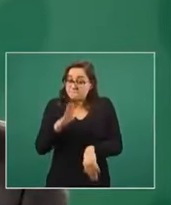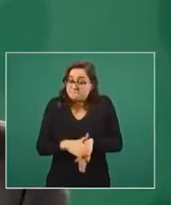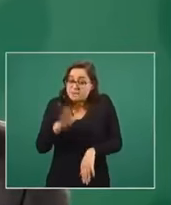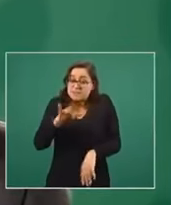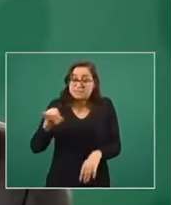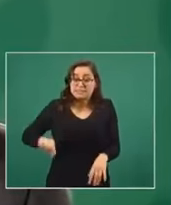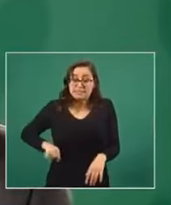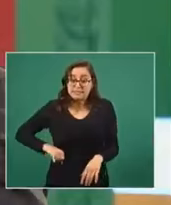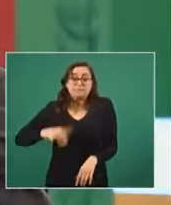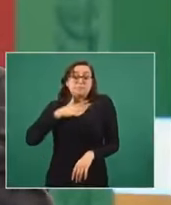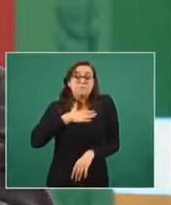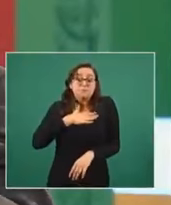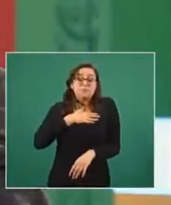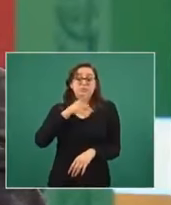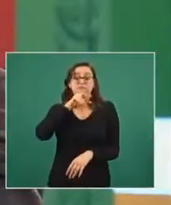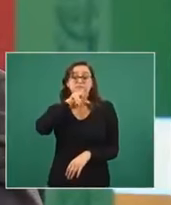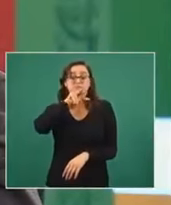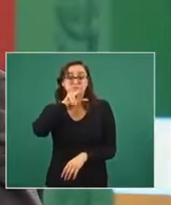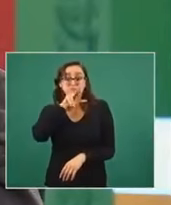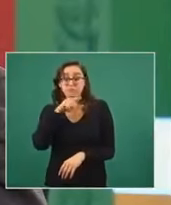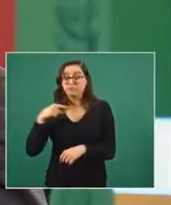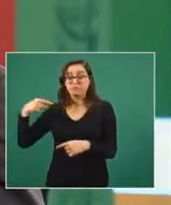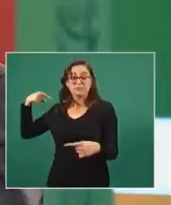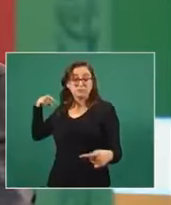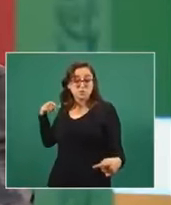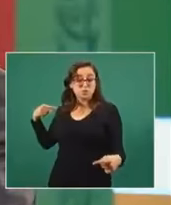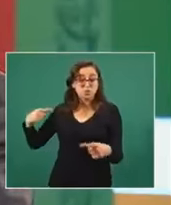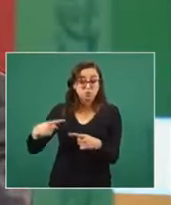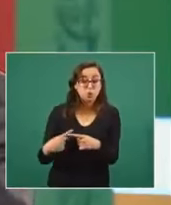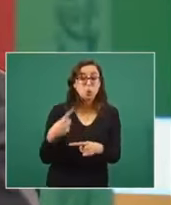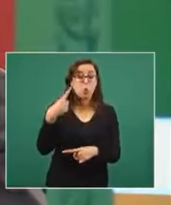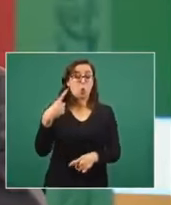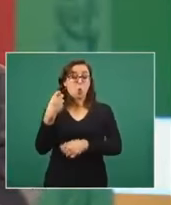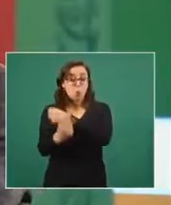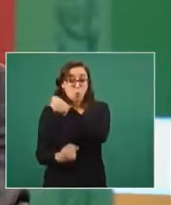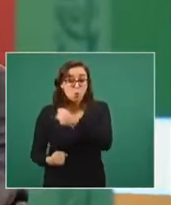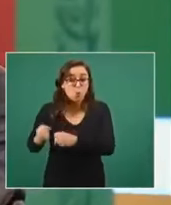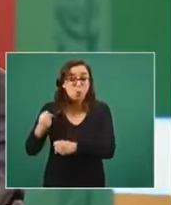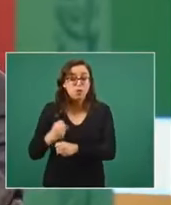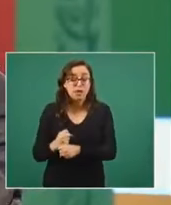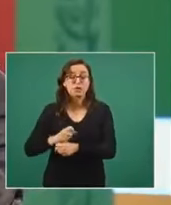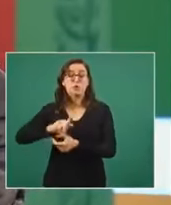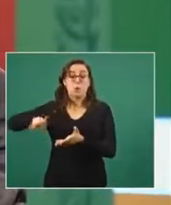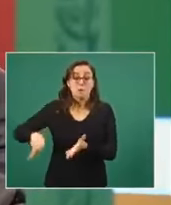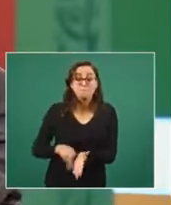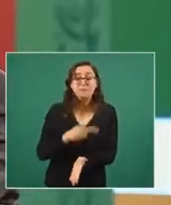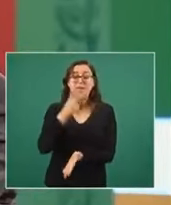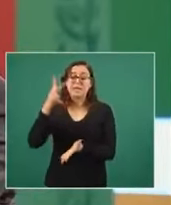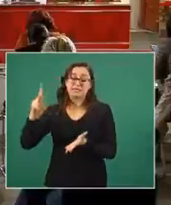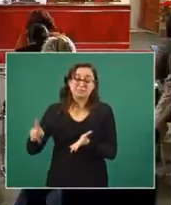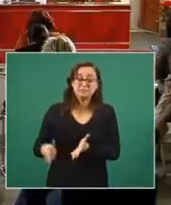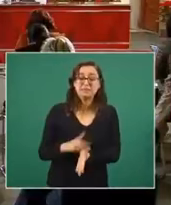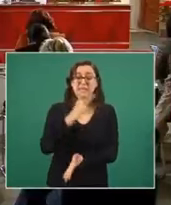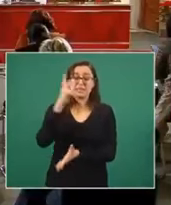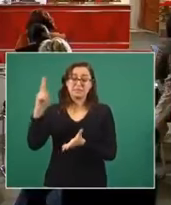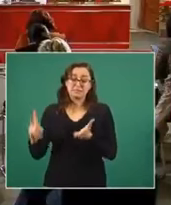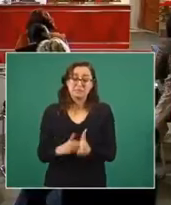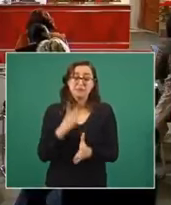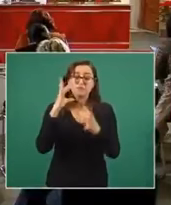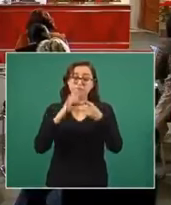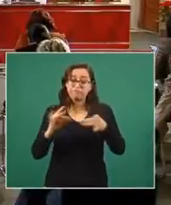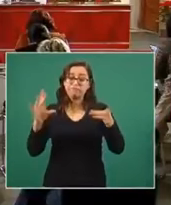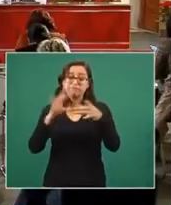lo menos a mí me preocupa, es que a lo largo de un año que hemos estado hablando de los mensajes sobre el control